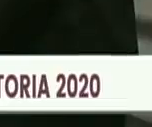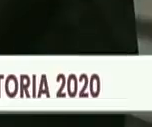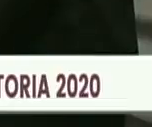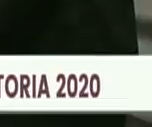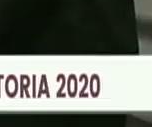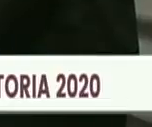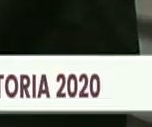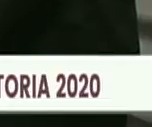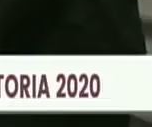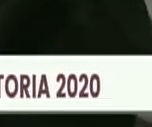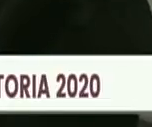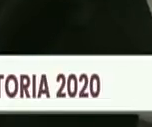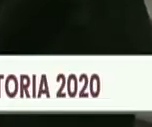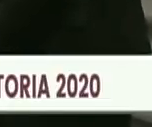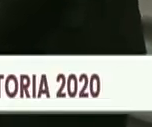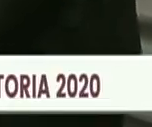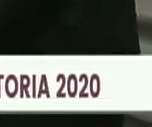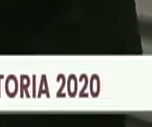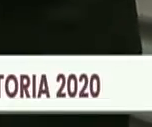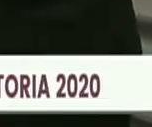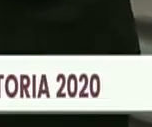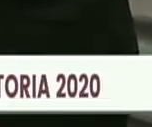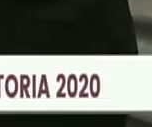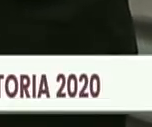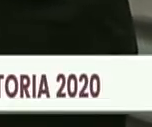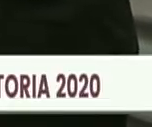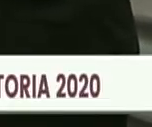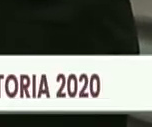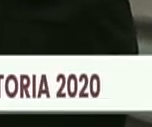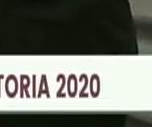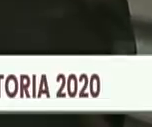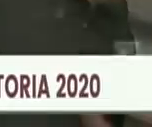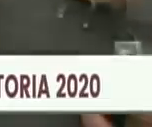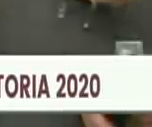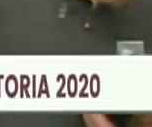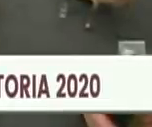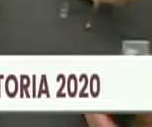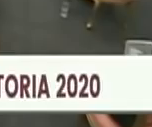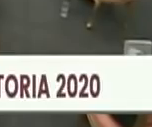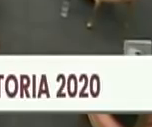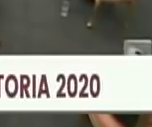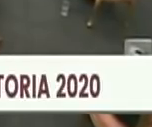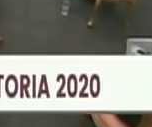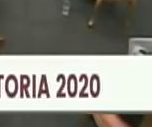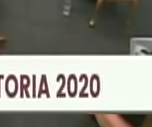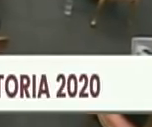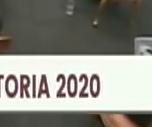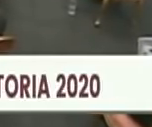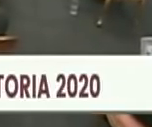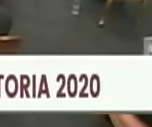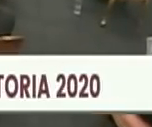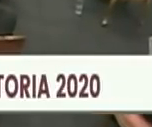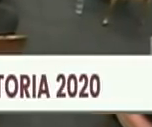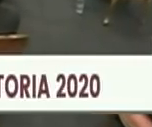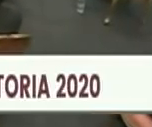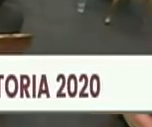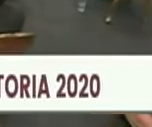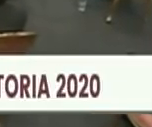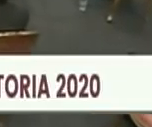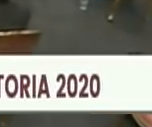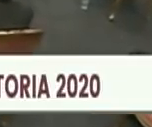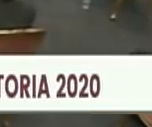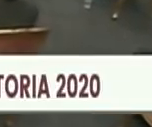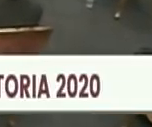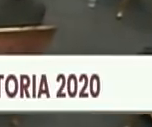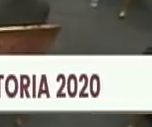en Orituco Natividad Solorzano el último caudillo de Orituco el pabellón de los rojos con estos aplausos de historia